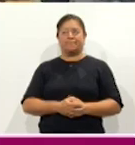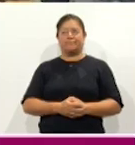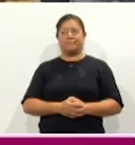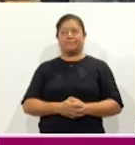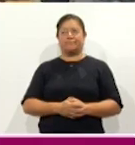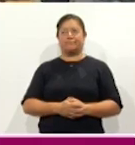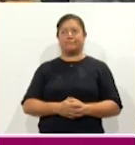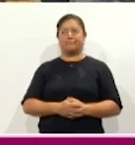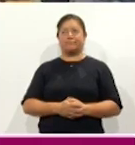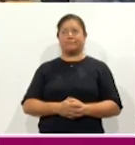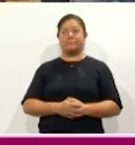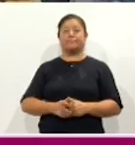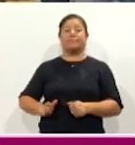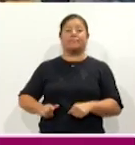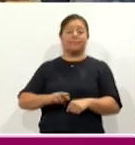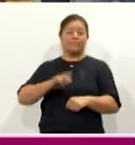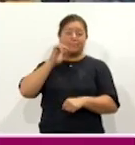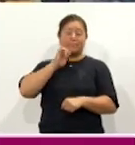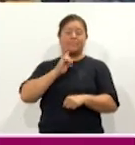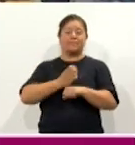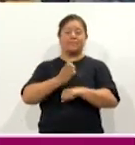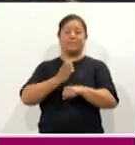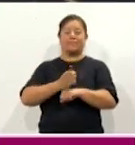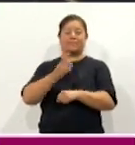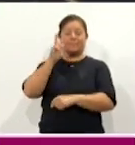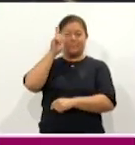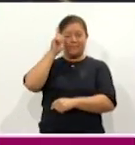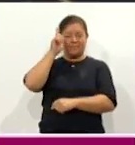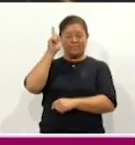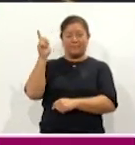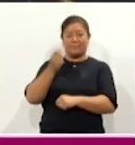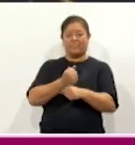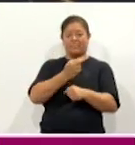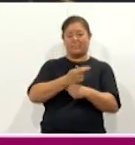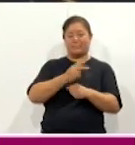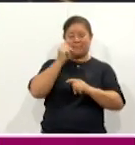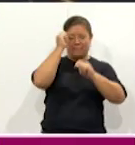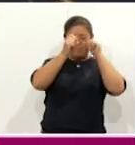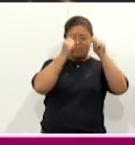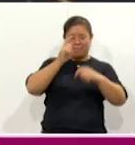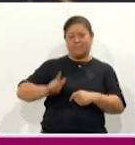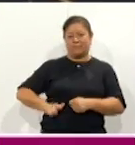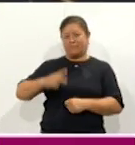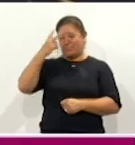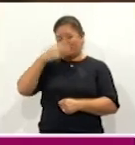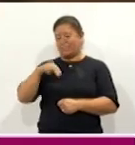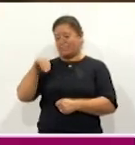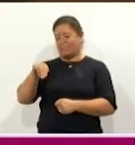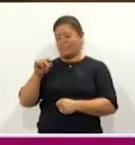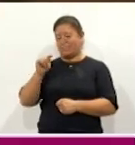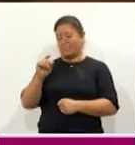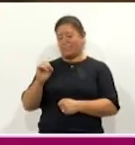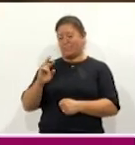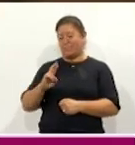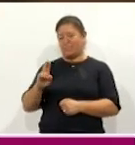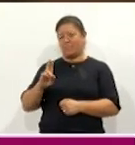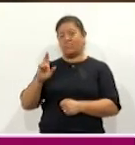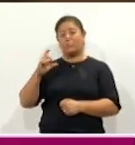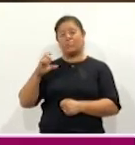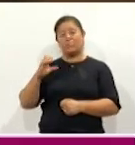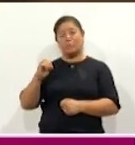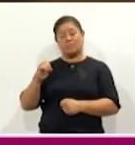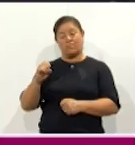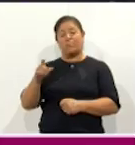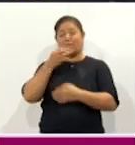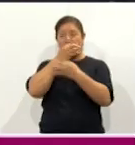La gobernadora del estado, Lorena Cuellar Cisneros, y el secretario de Turismo del Gobierno de México, Miguel Torruco Márquez, anunciaron la temporada